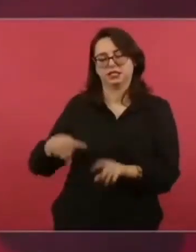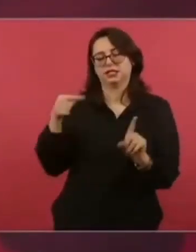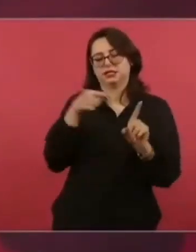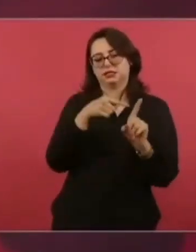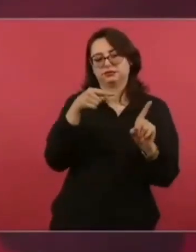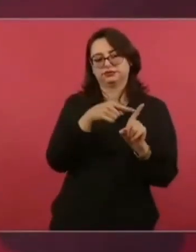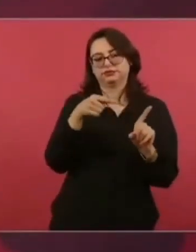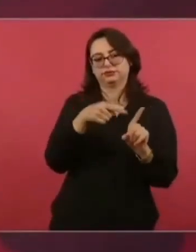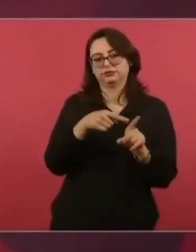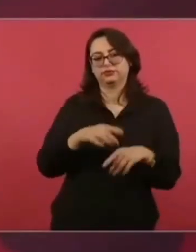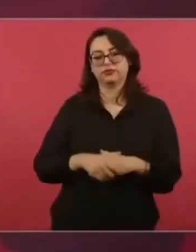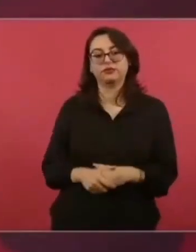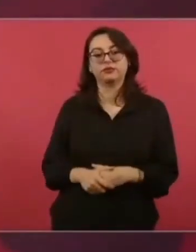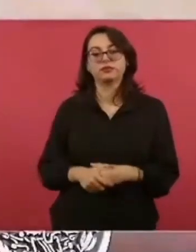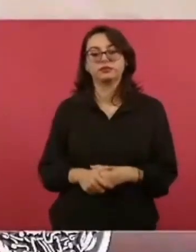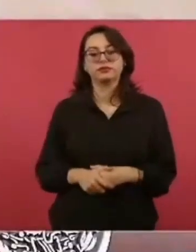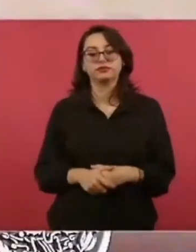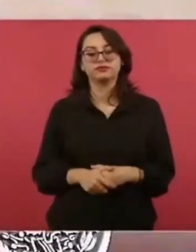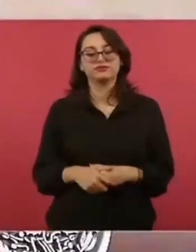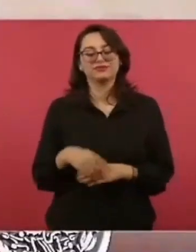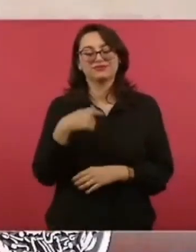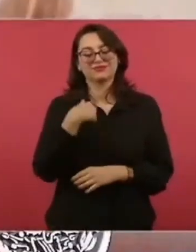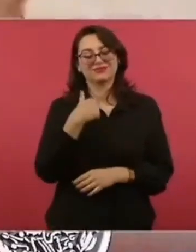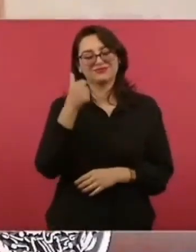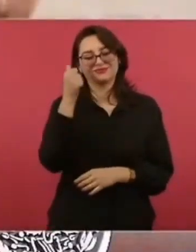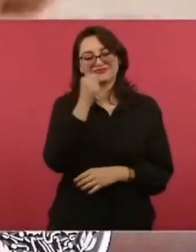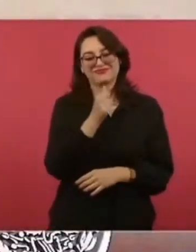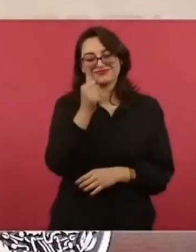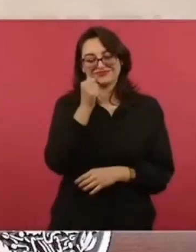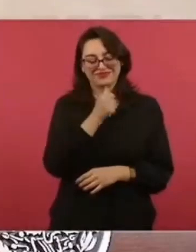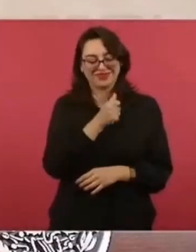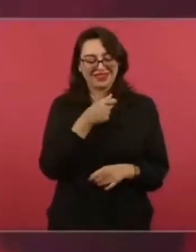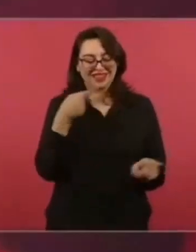Yo decía respetuosamente. No.